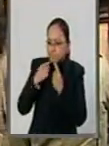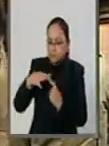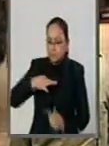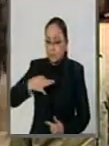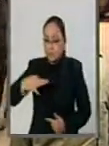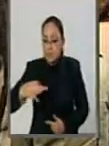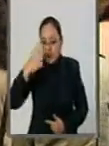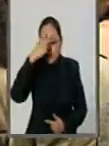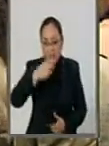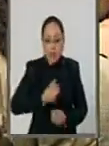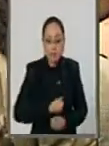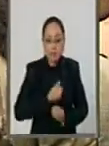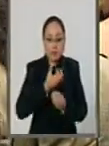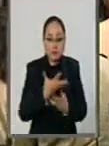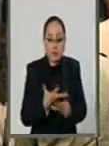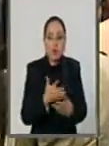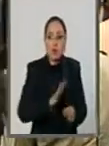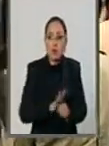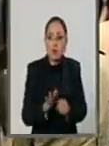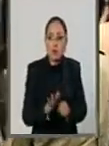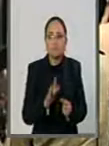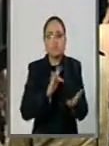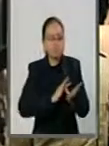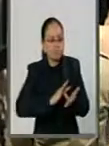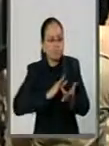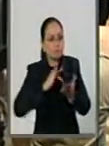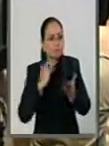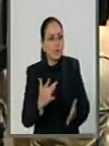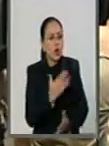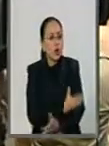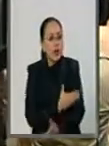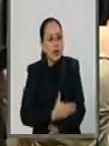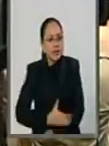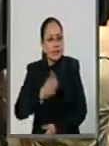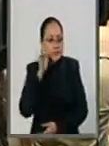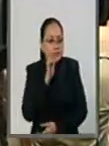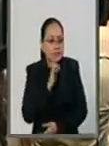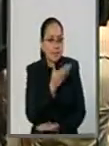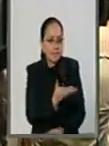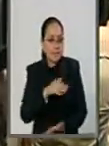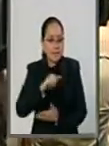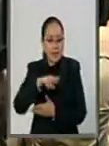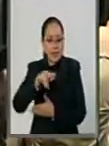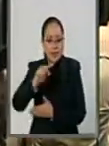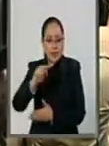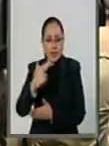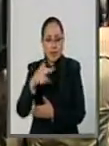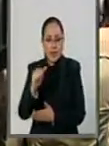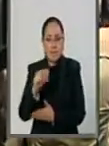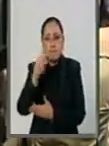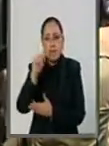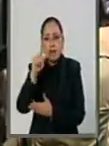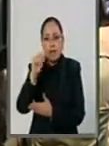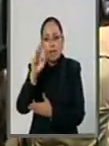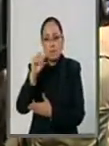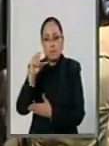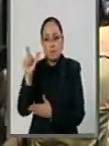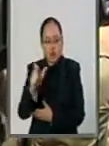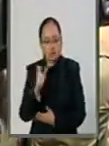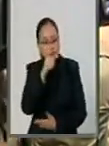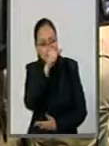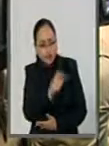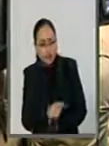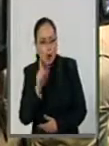para expresar nuestra gratitud a una gran compañera, Marta Palafox, a una mujer que